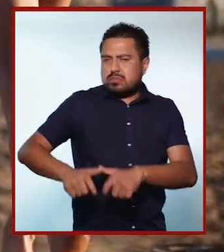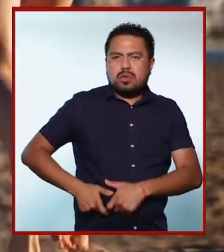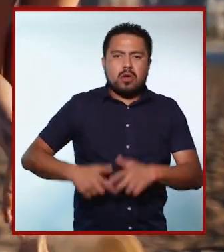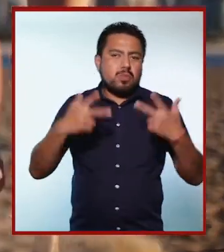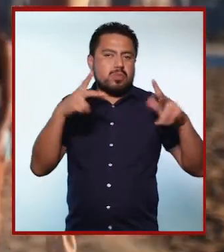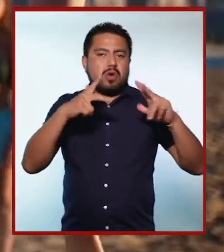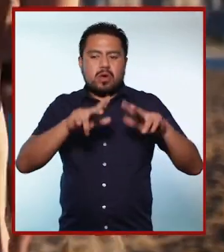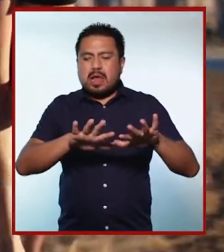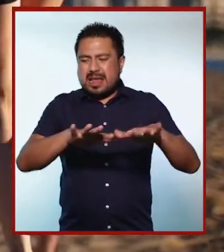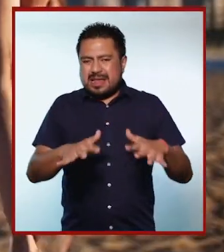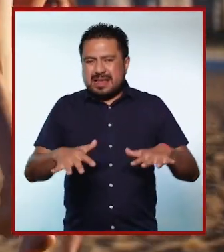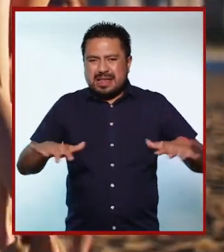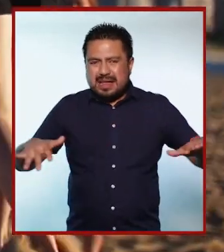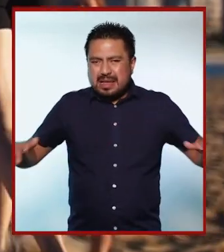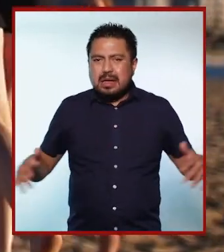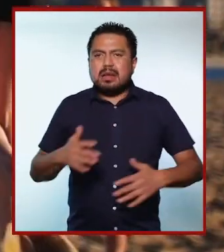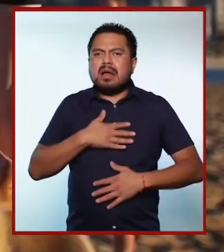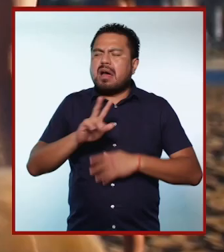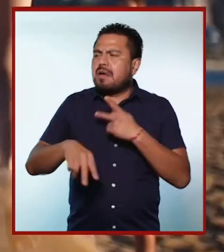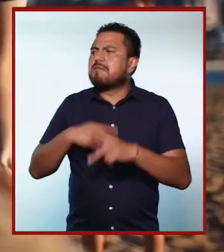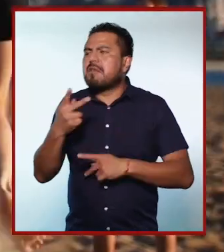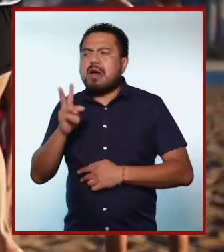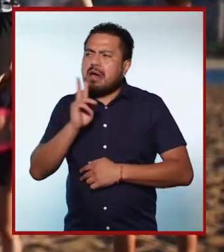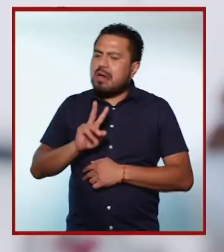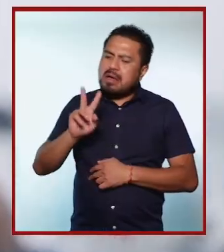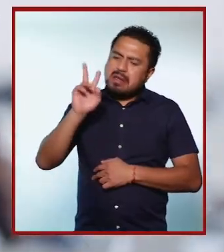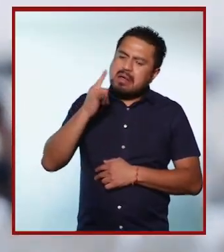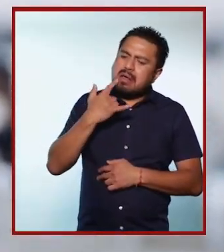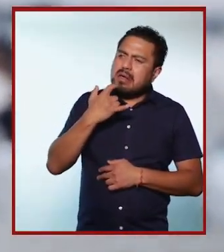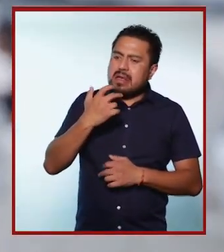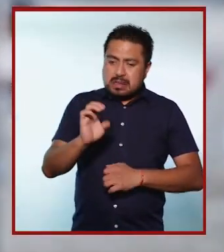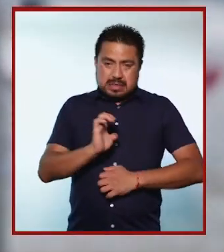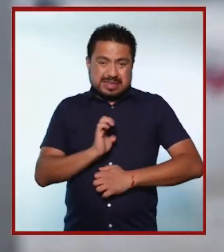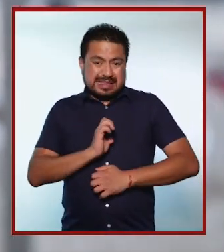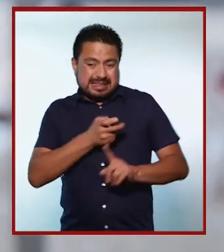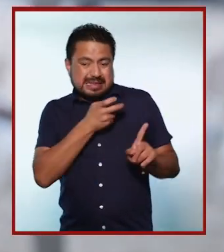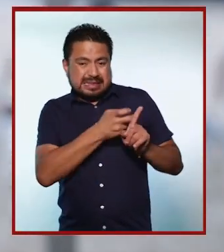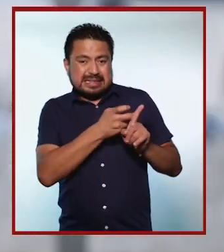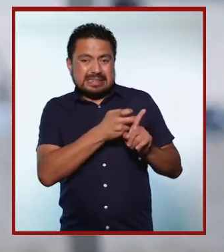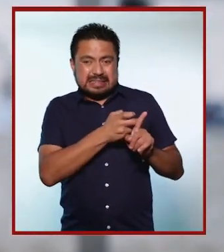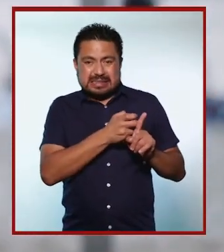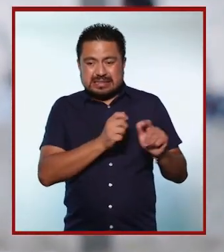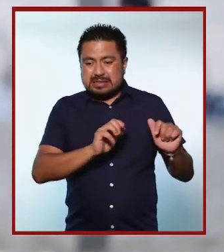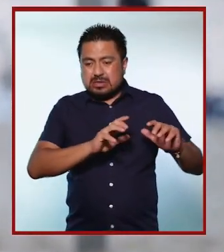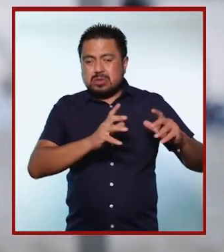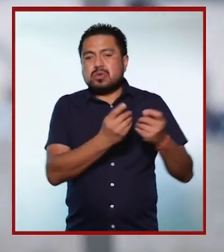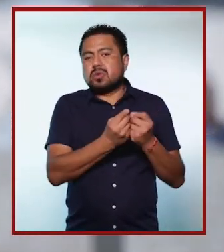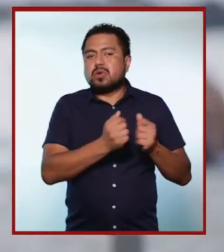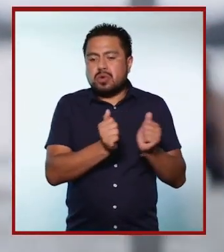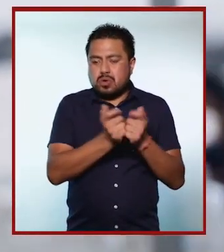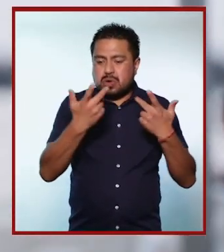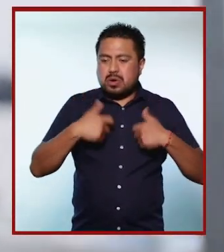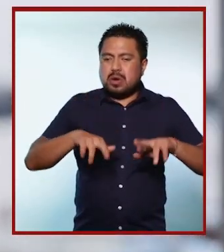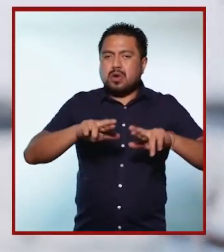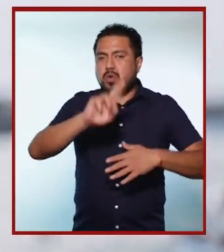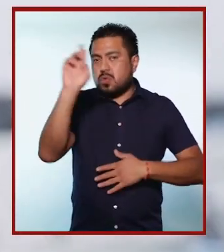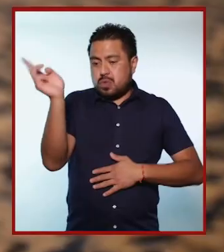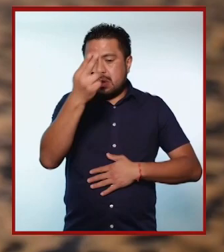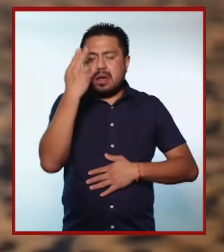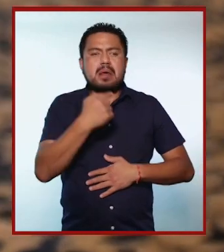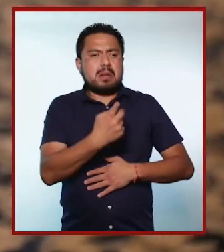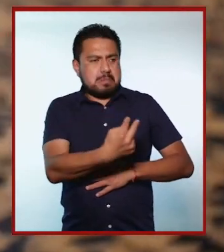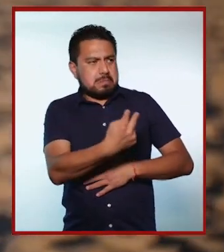un torneo de voleibol de playa. Y entonces fui, lo vi, el entrenador que en ese entonces estaba con el